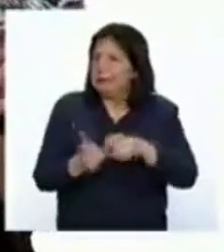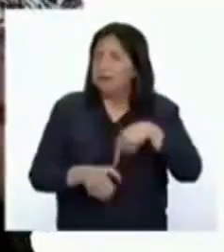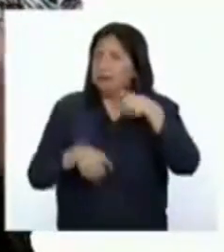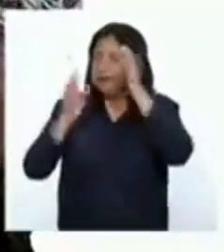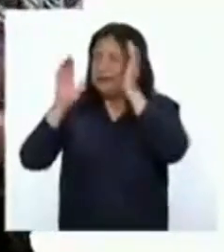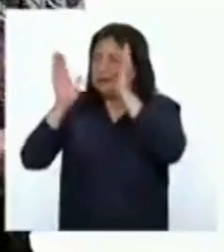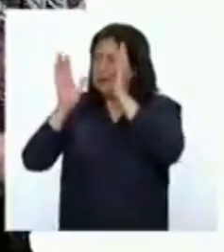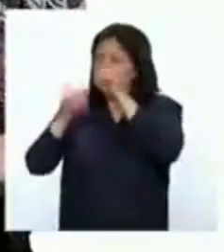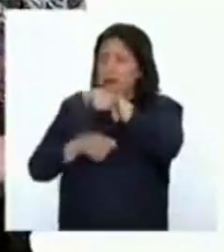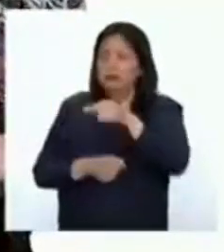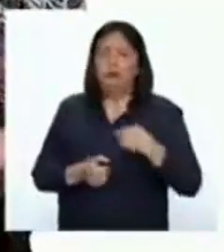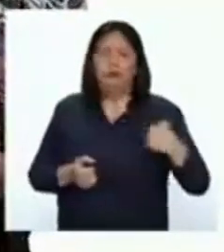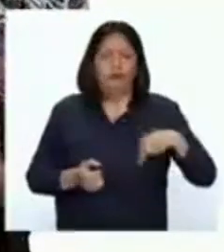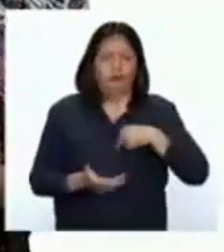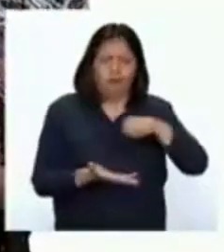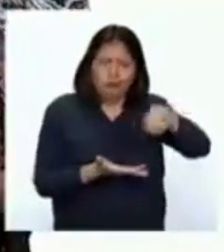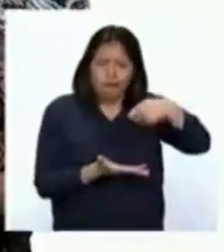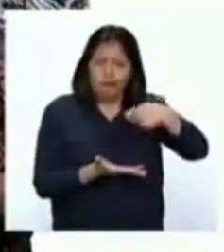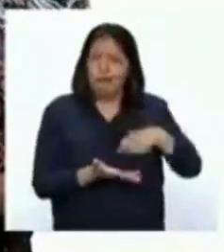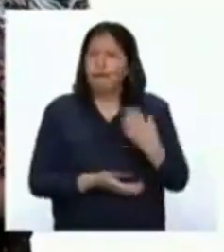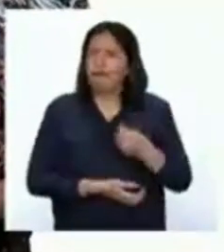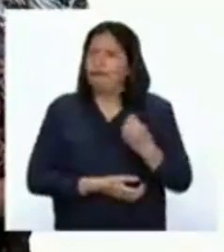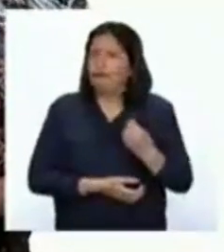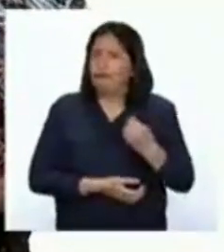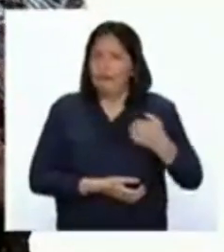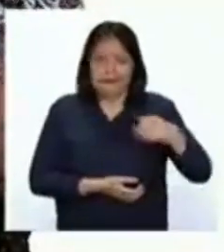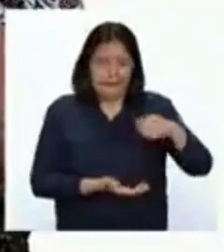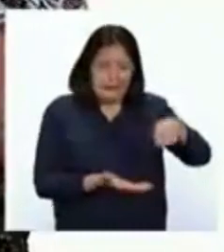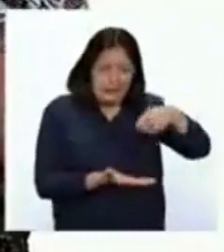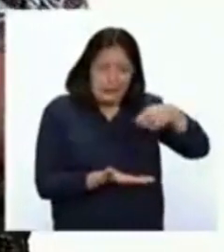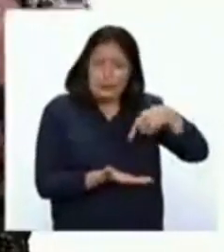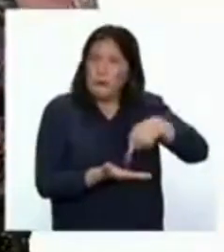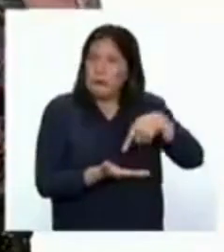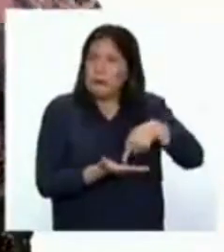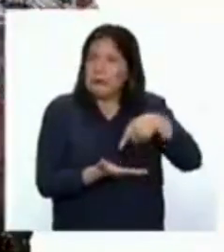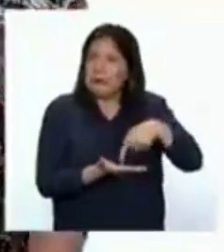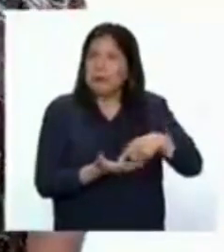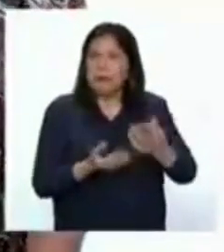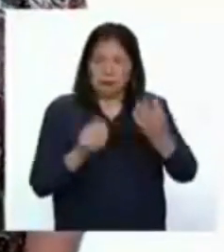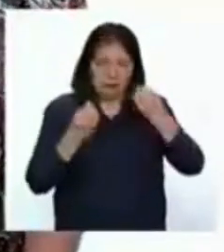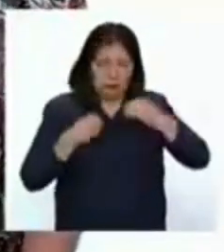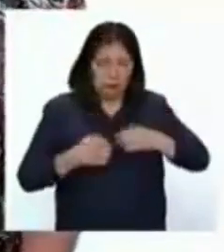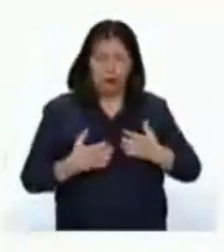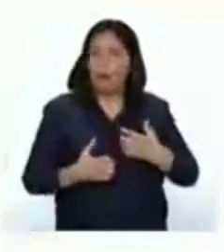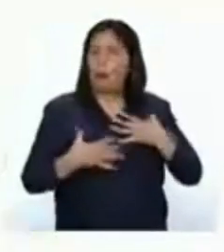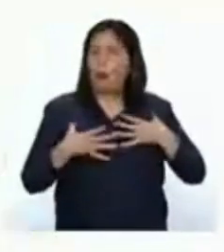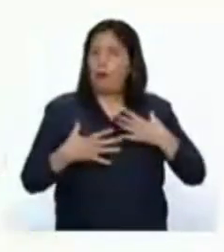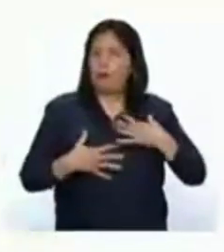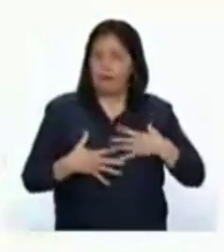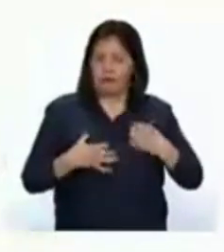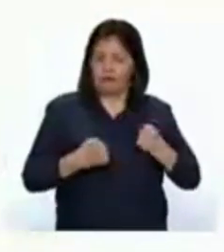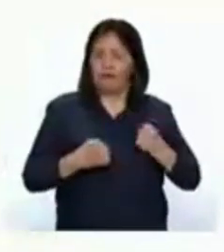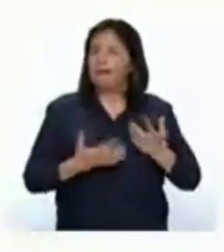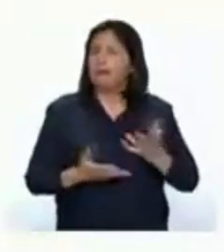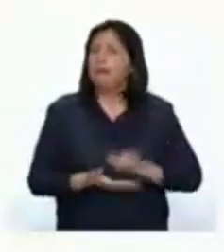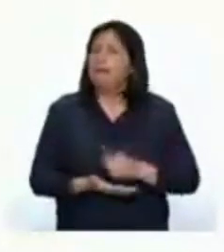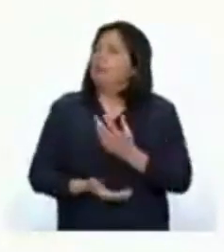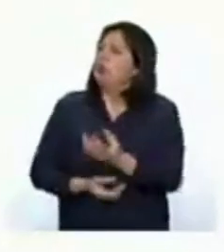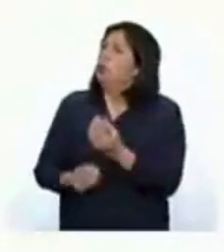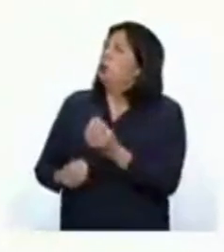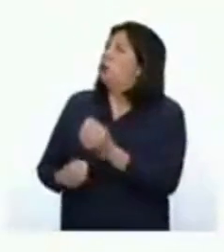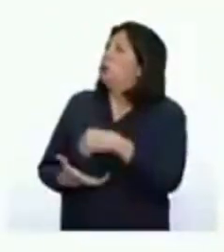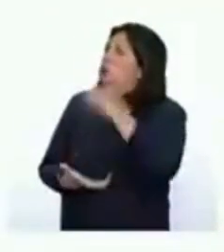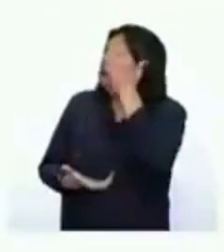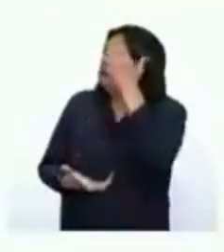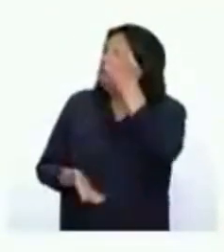prestar atención a lo que consumimos porque nuestra comida es el combustible para nuestro cuerpo. Pero, ¿cómo